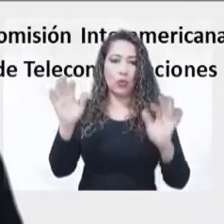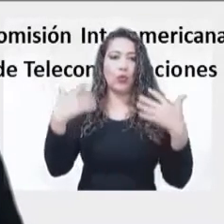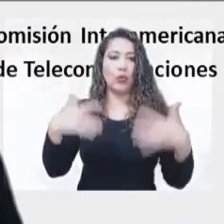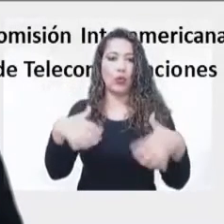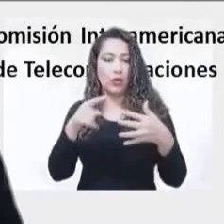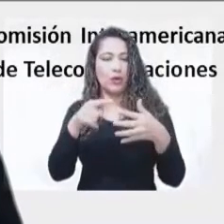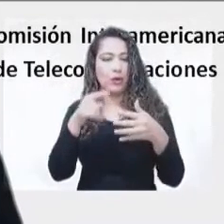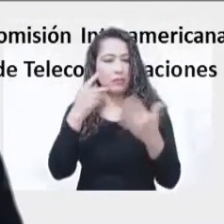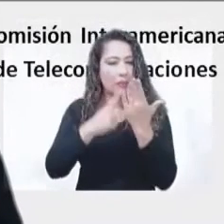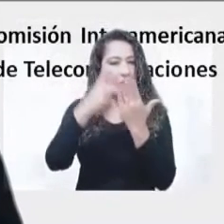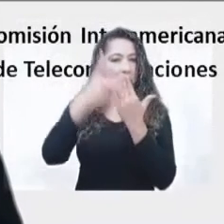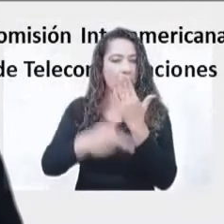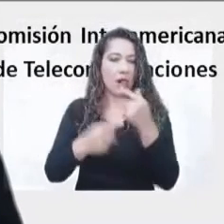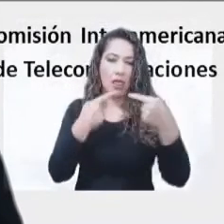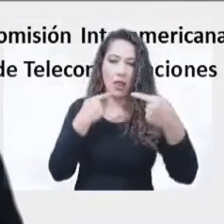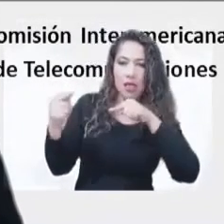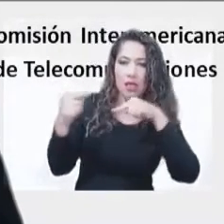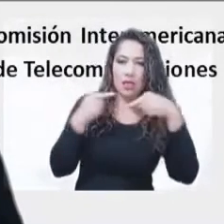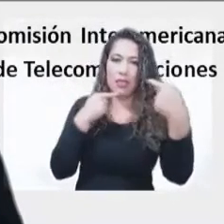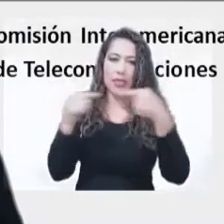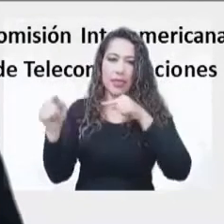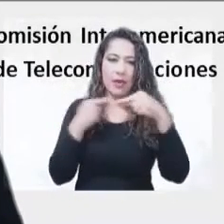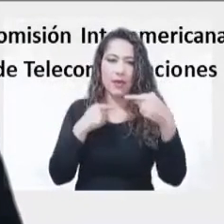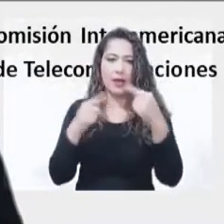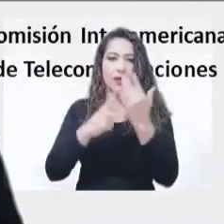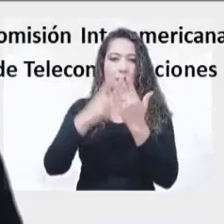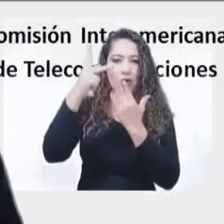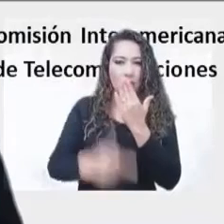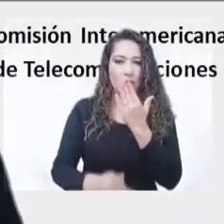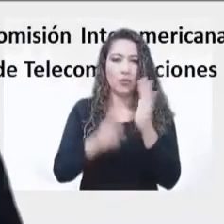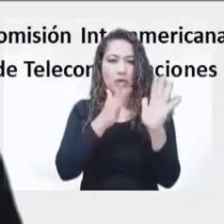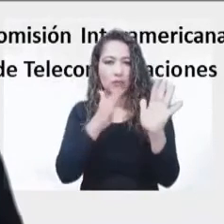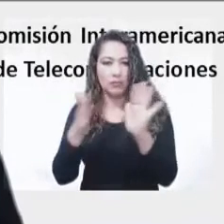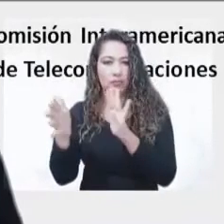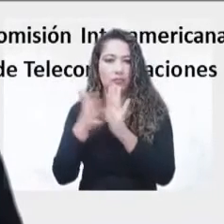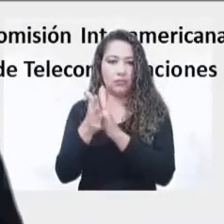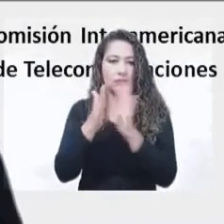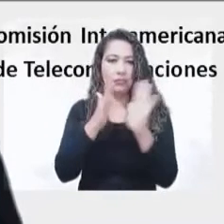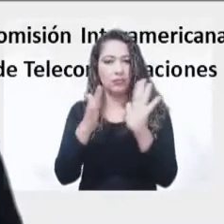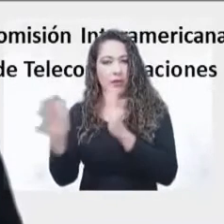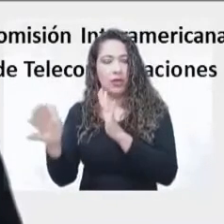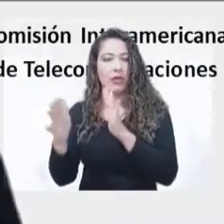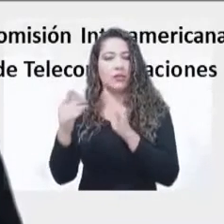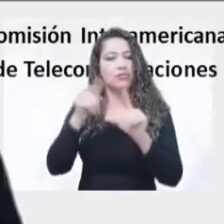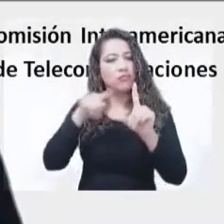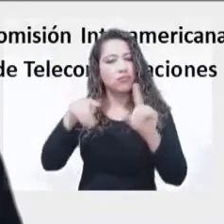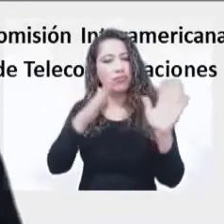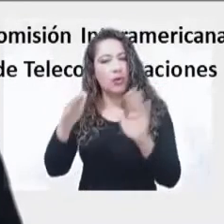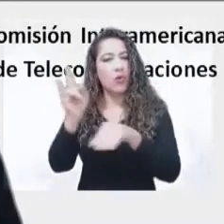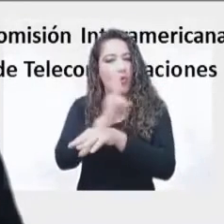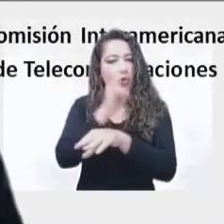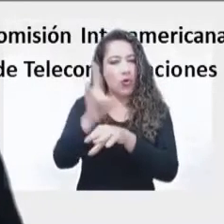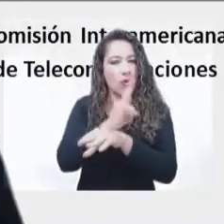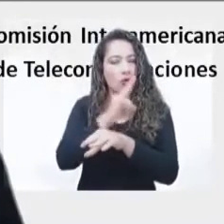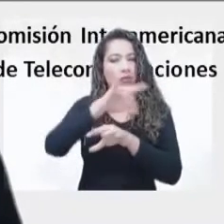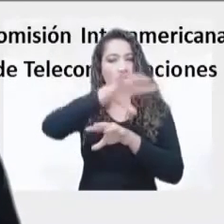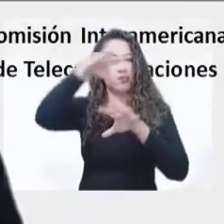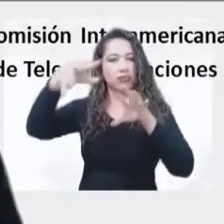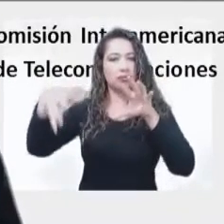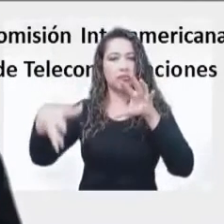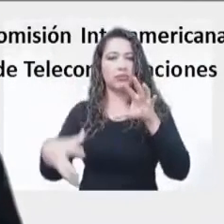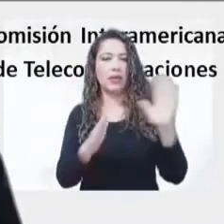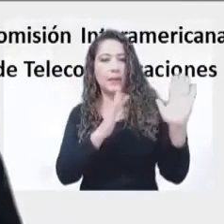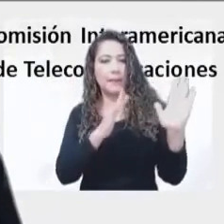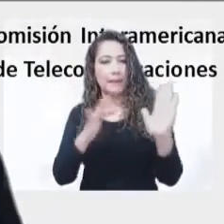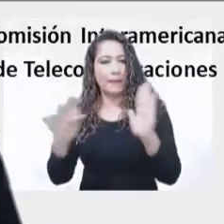sobre un proyecto de recomendación para el licenciamiento del uso de estaciones terrenas en movimiento en